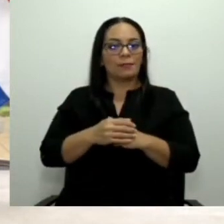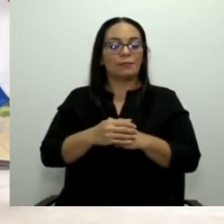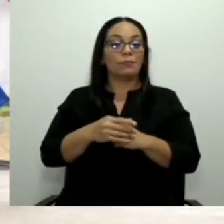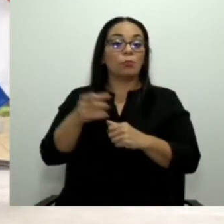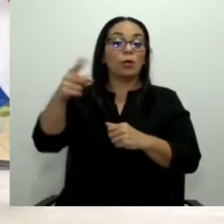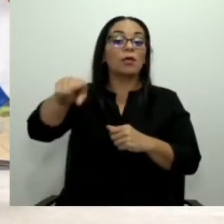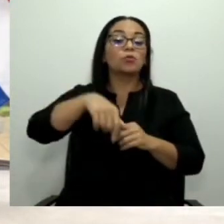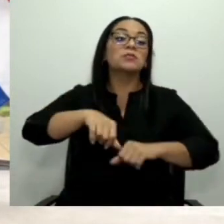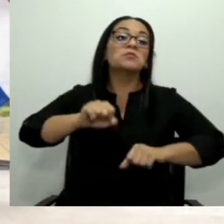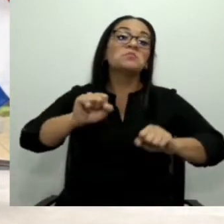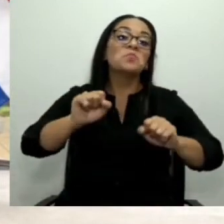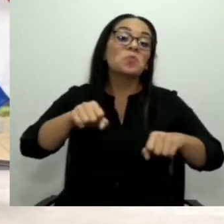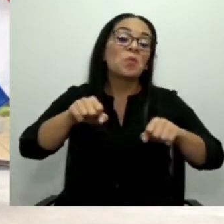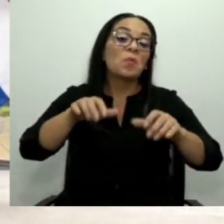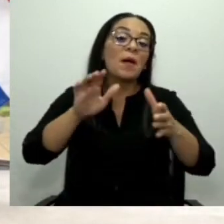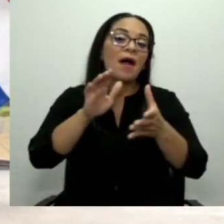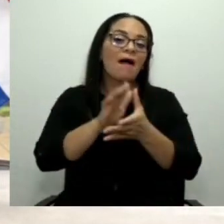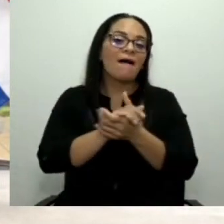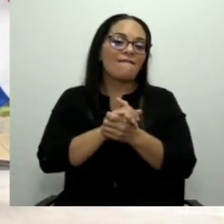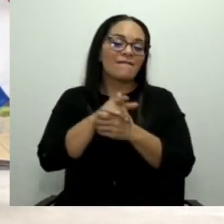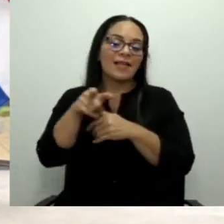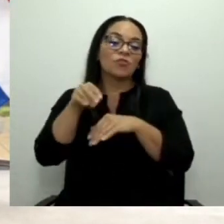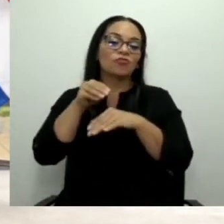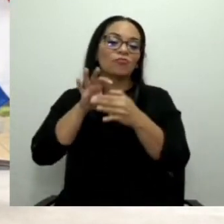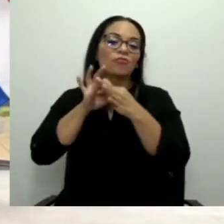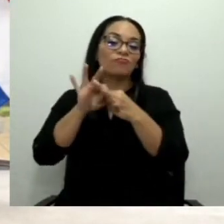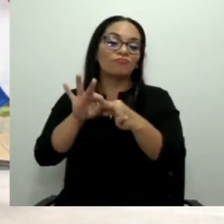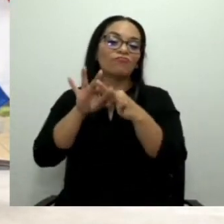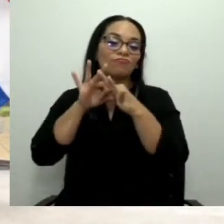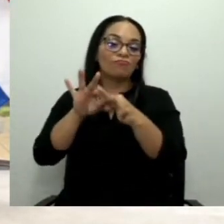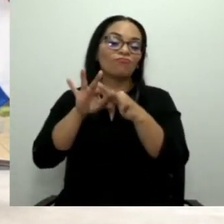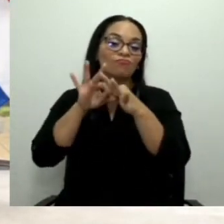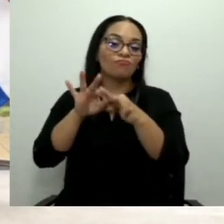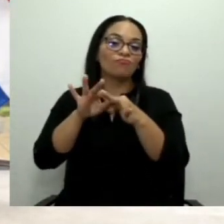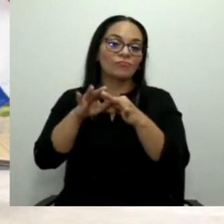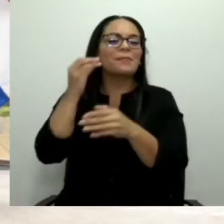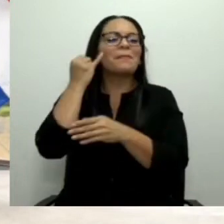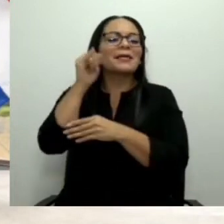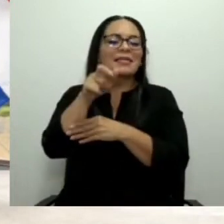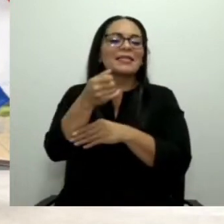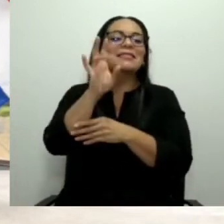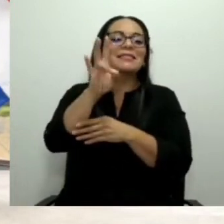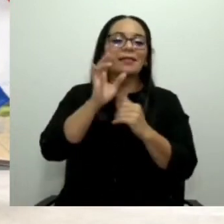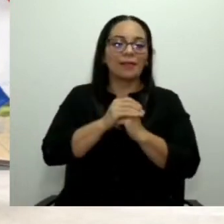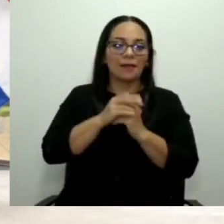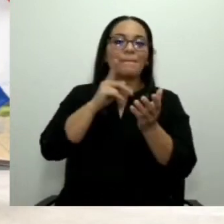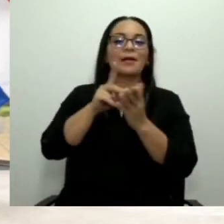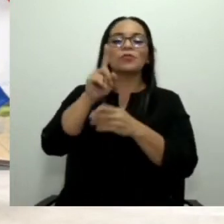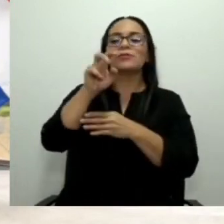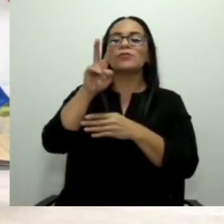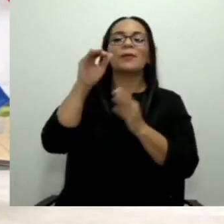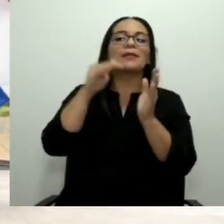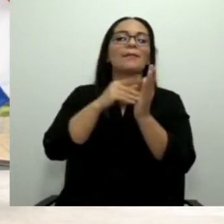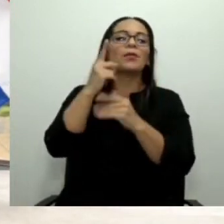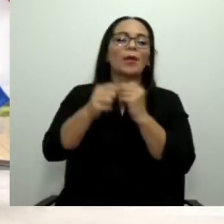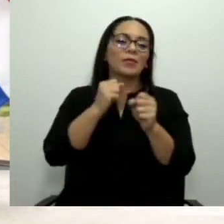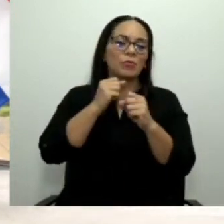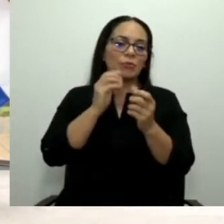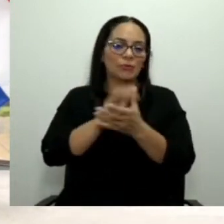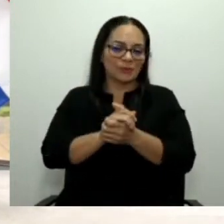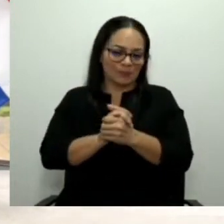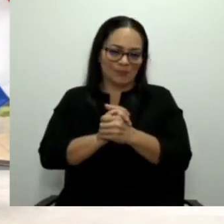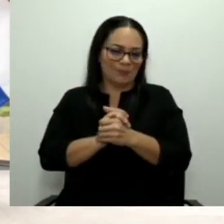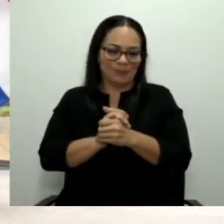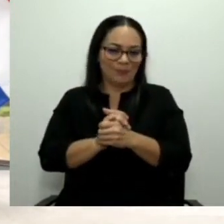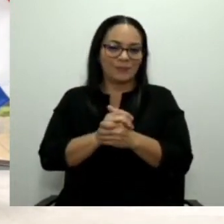que tengan influencias de que imagínense Canal 7 pagando 120 mil pesos al año, al año